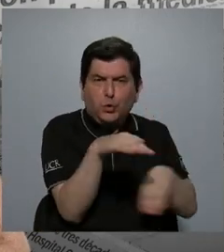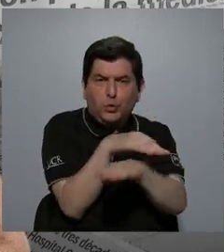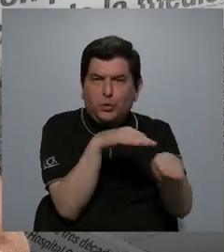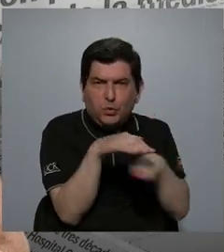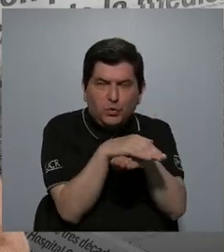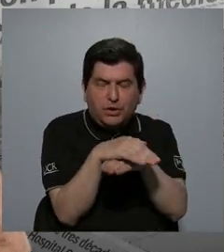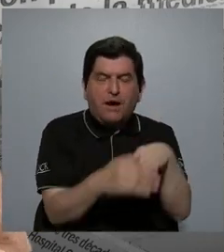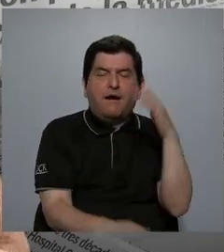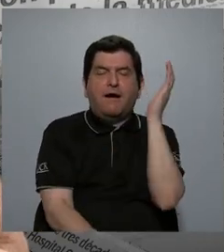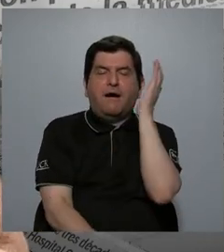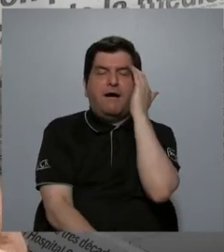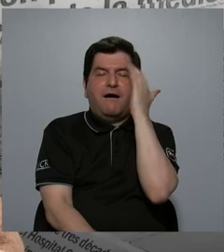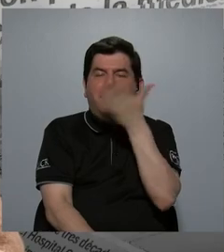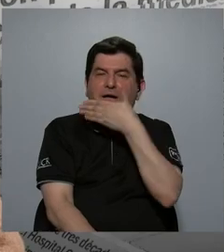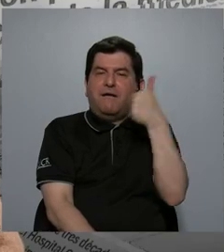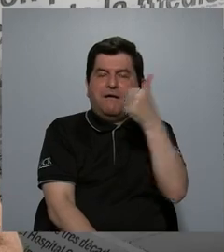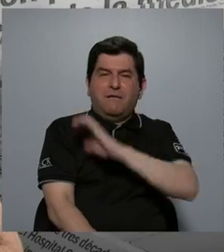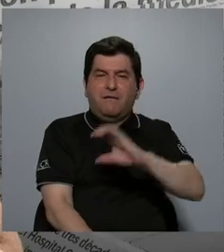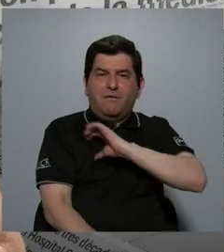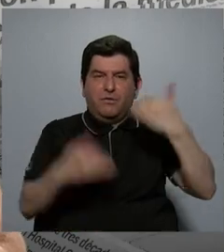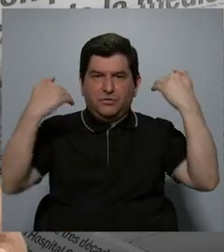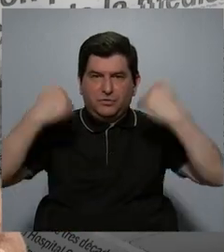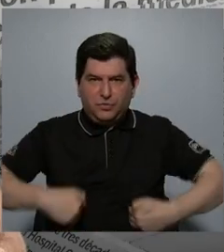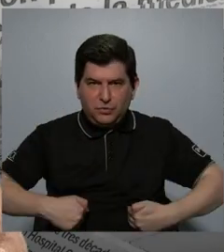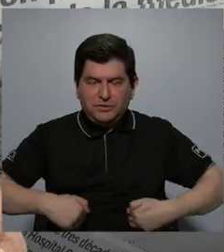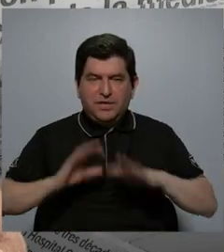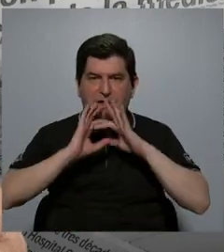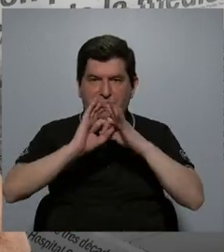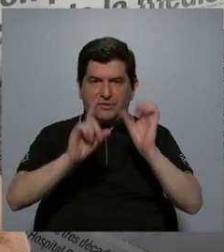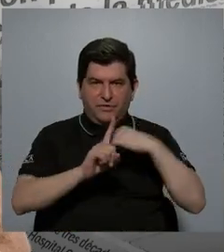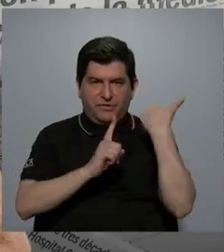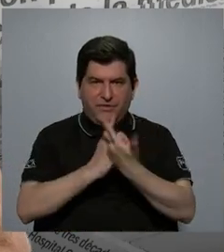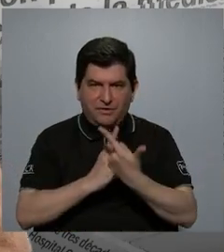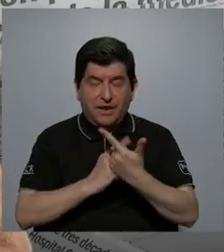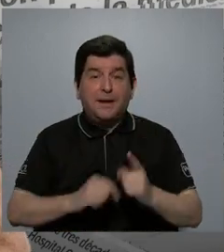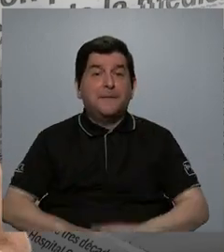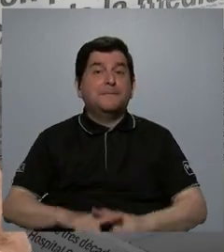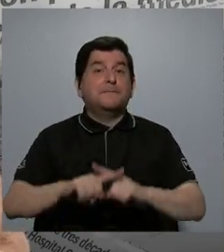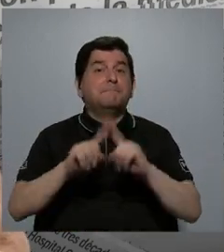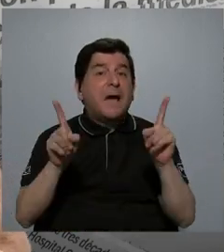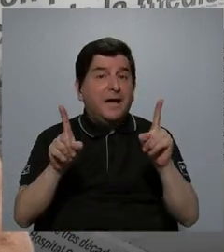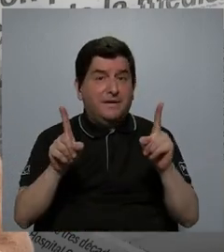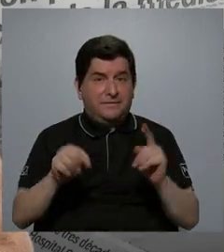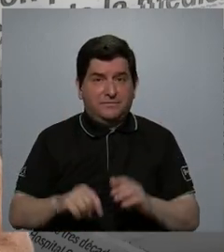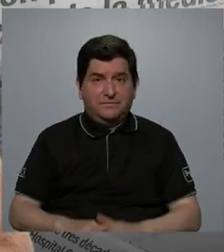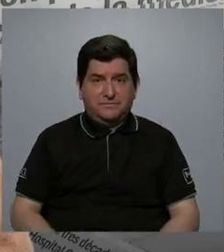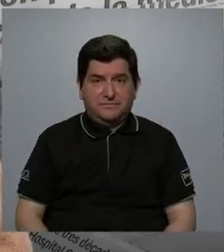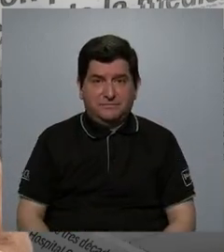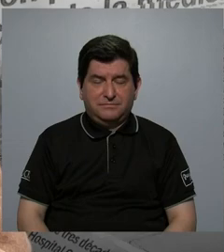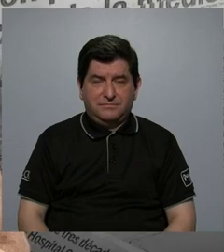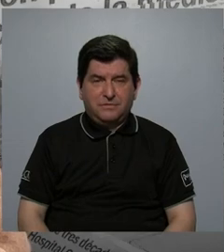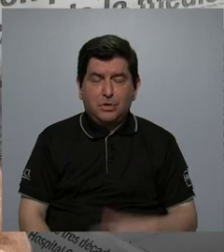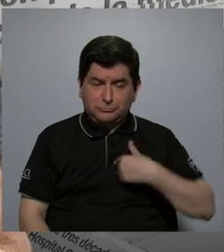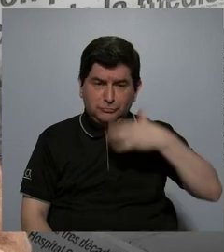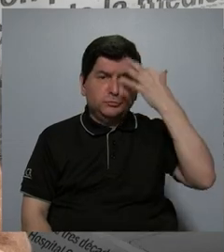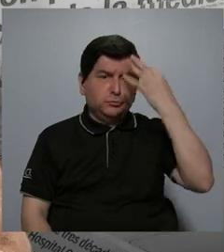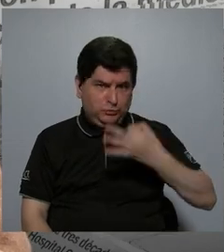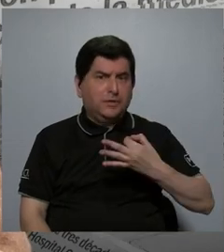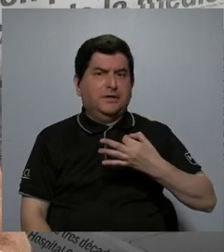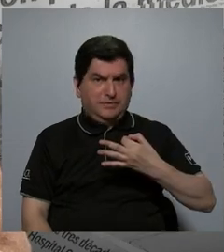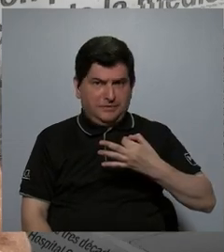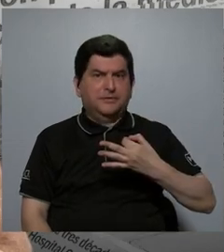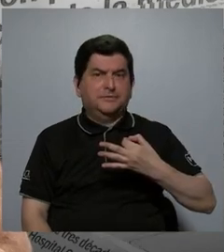de conocer mejor el comportamiento humano y las relaciones sociales, pero, sin duda, creo que tienen